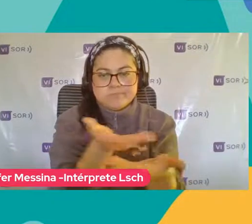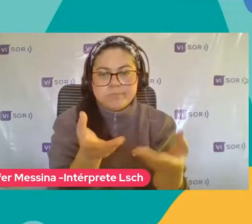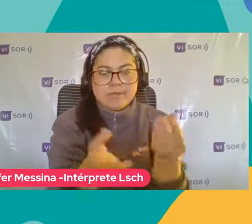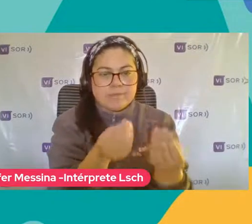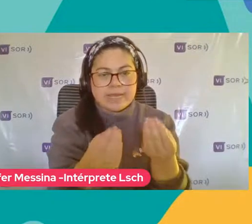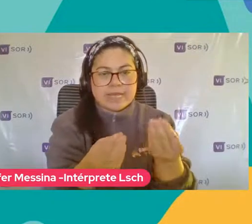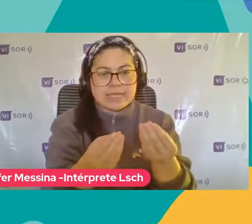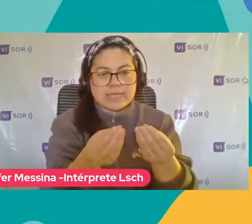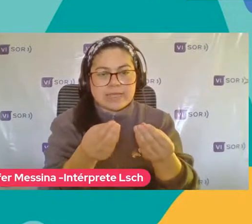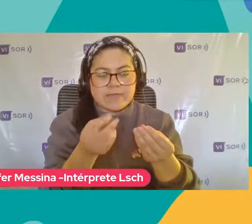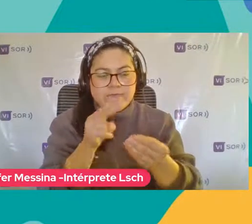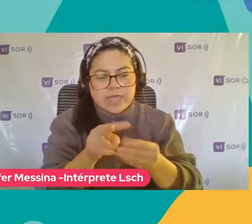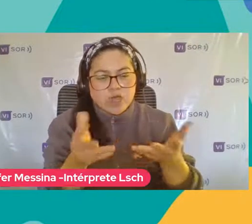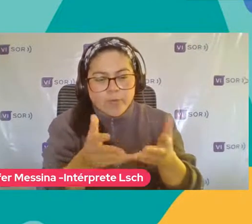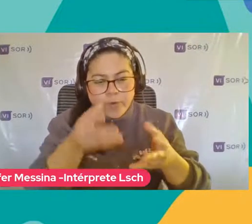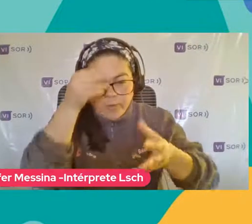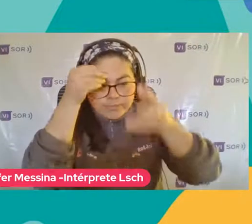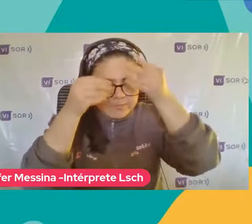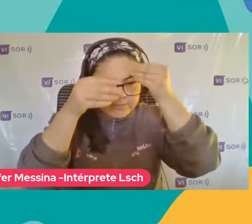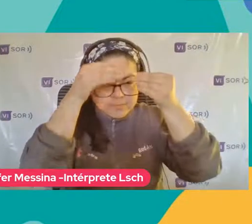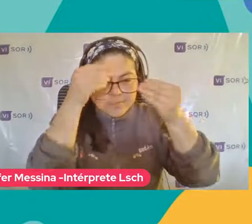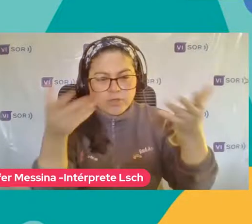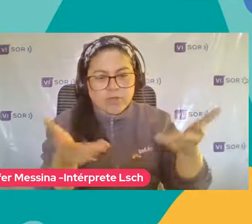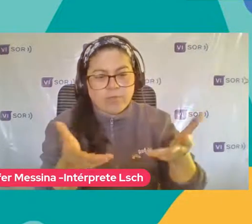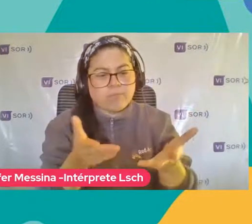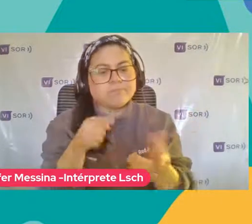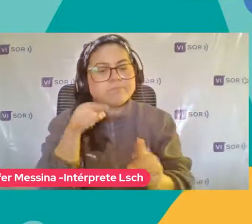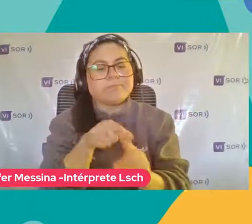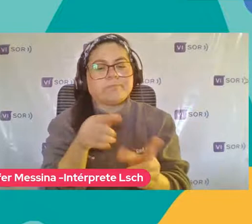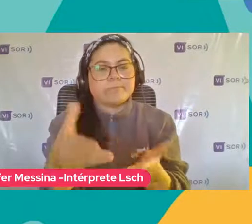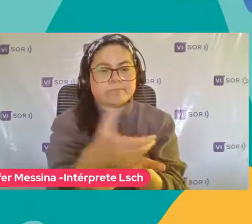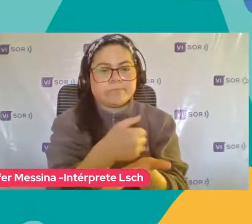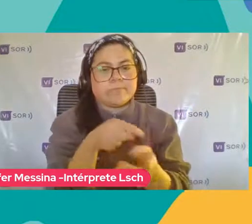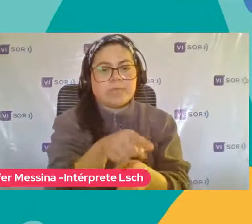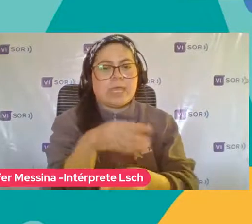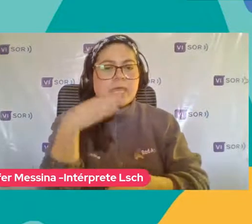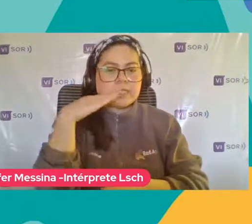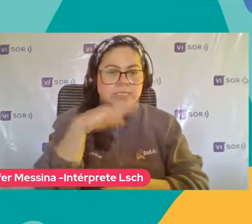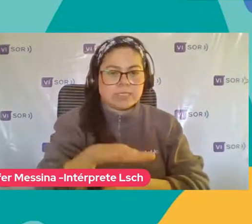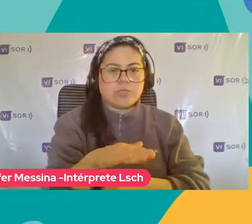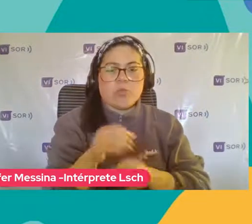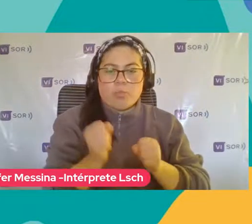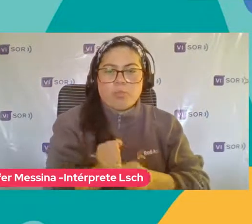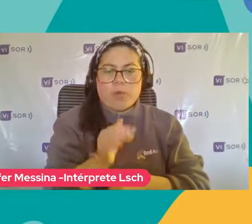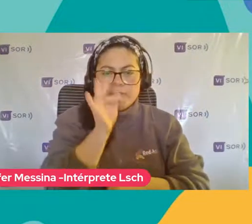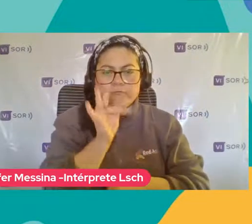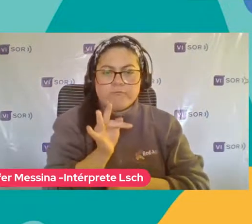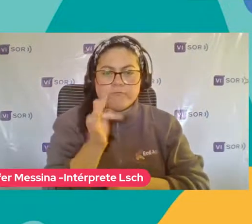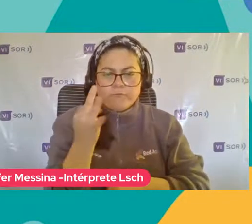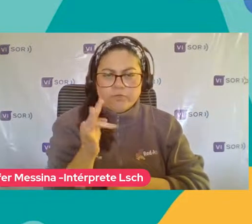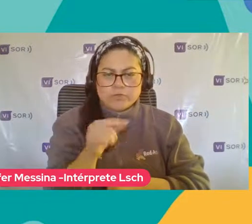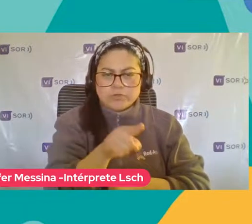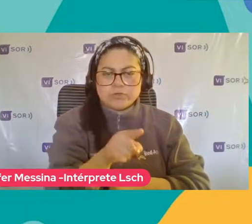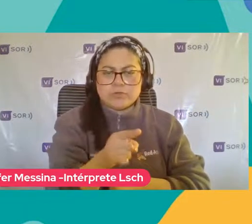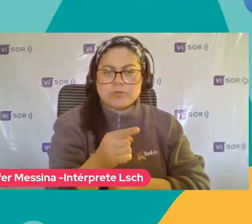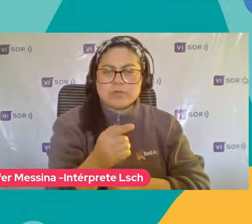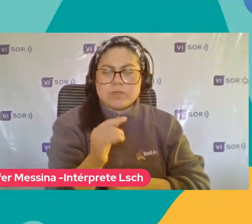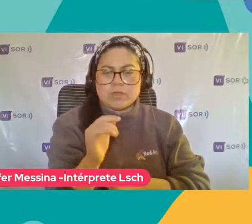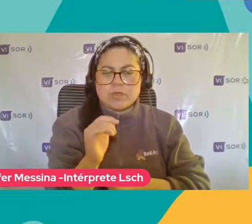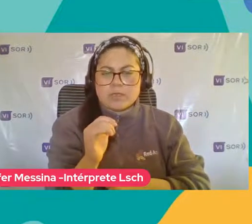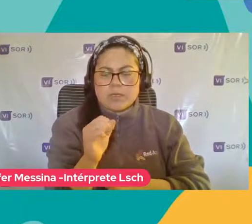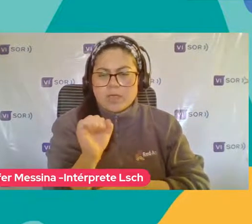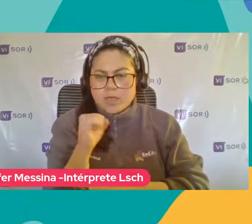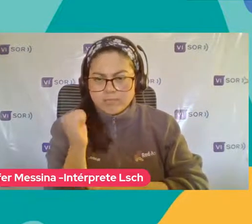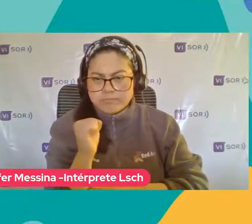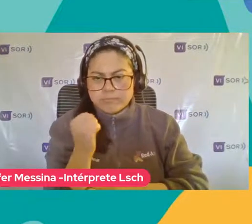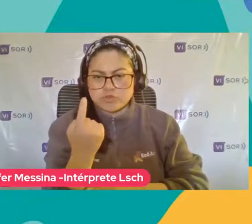permitan También El logro De una funcionalidad Autónoma Y adecuada Para cada una De las características Y los contextos En los cuales